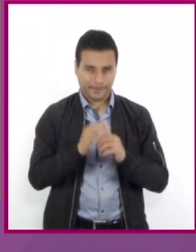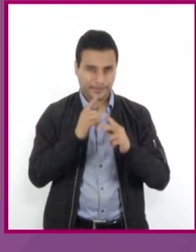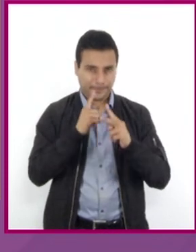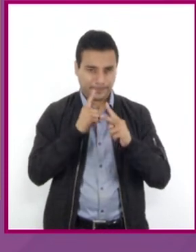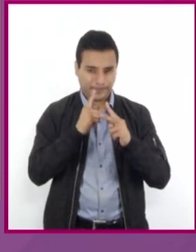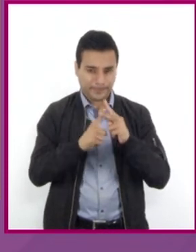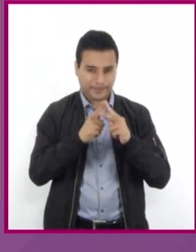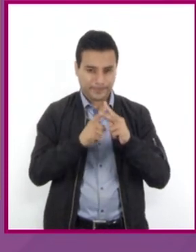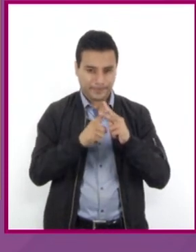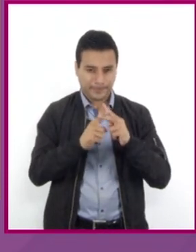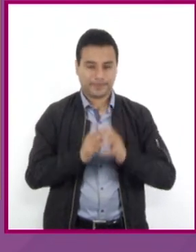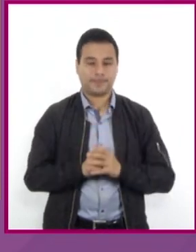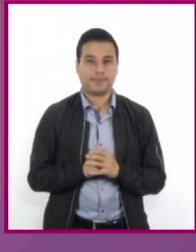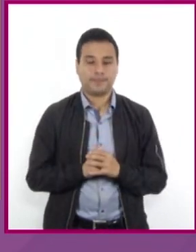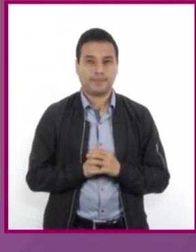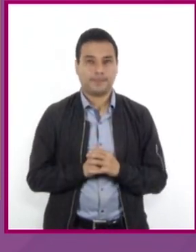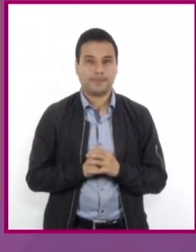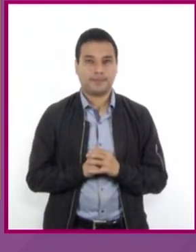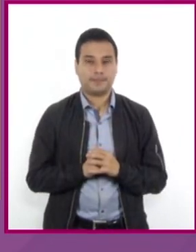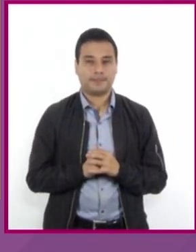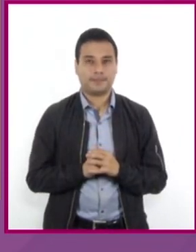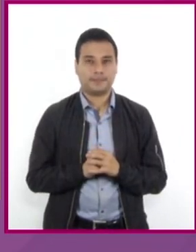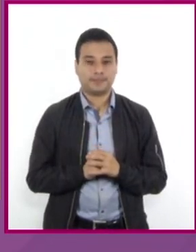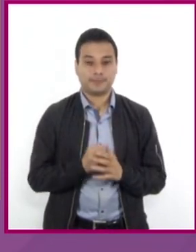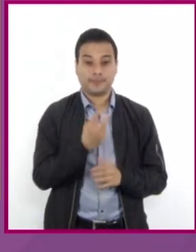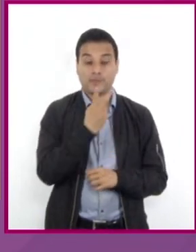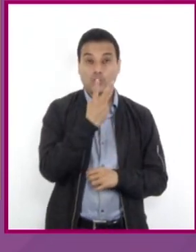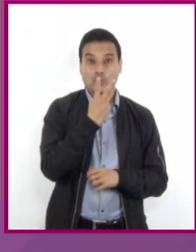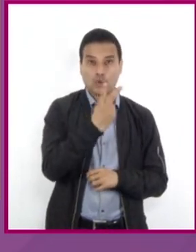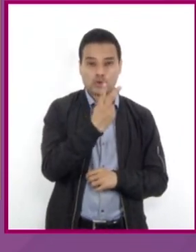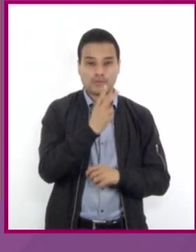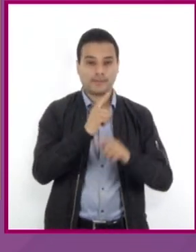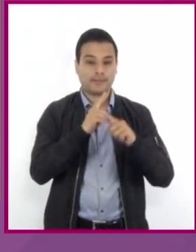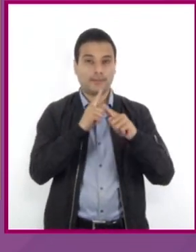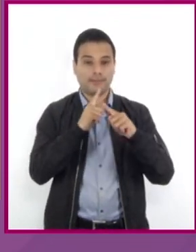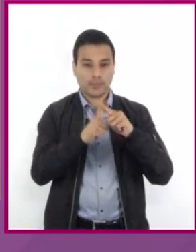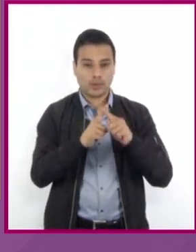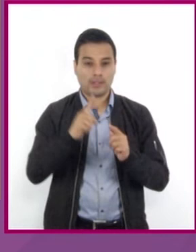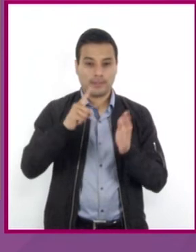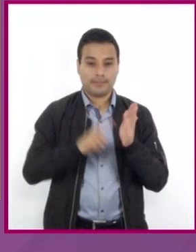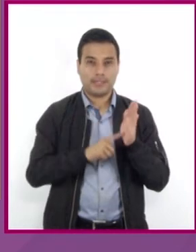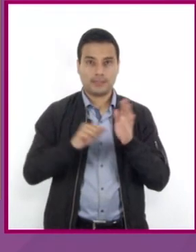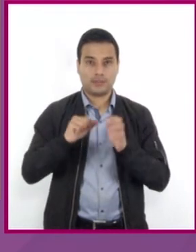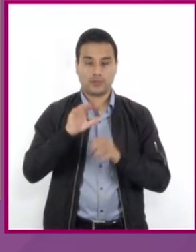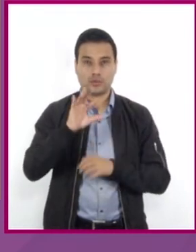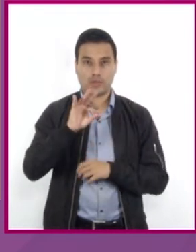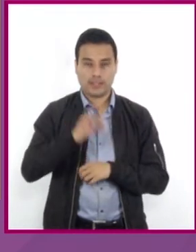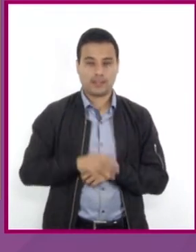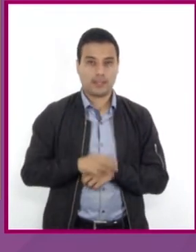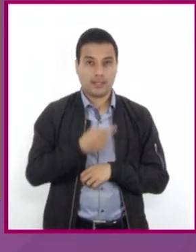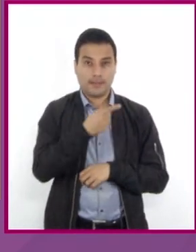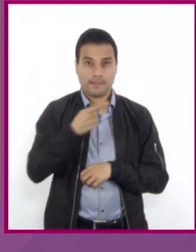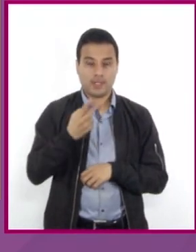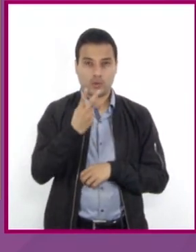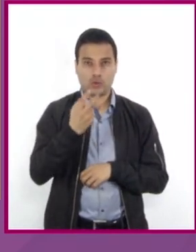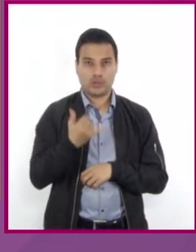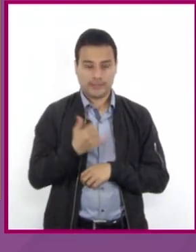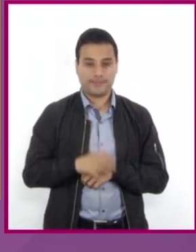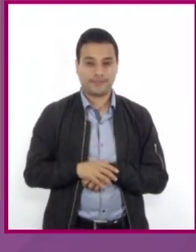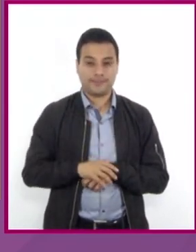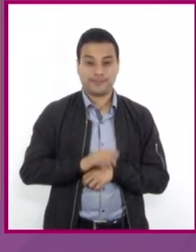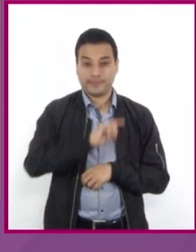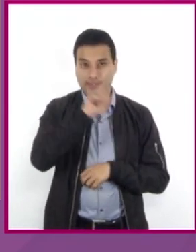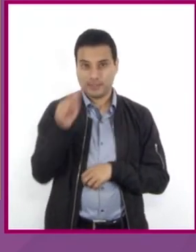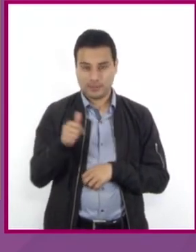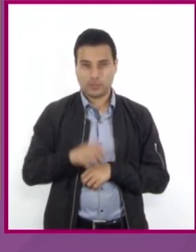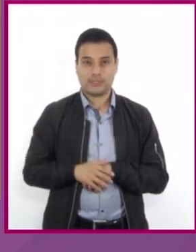miembro izquierdo multiplicando el 2 por el binomio 1640 menos 2Y y el producto